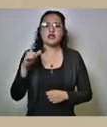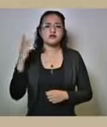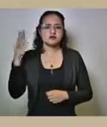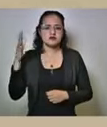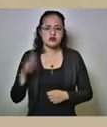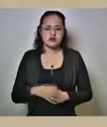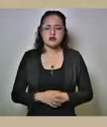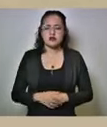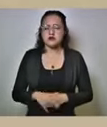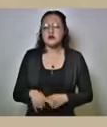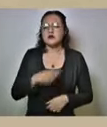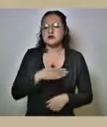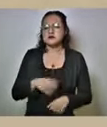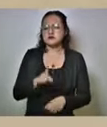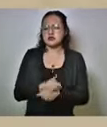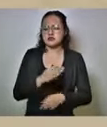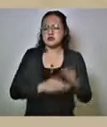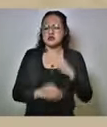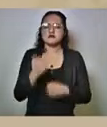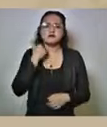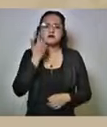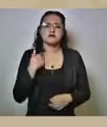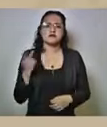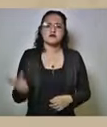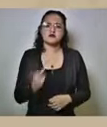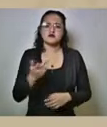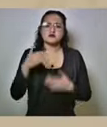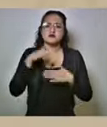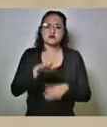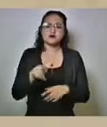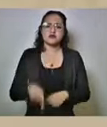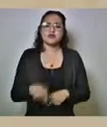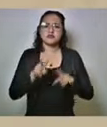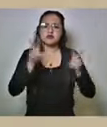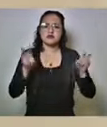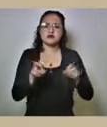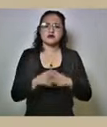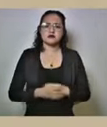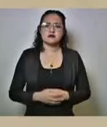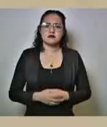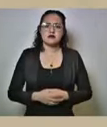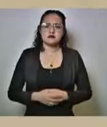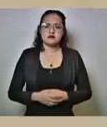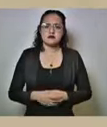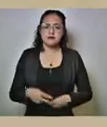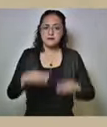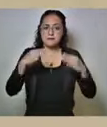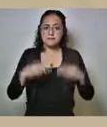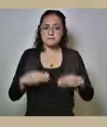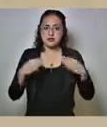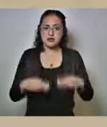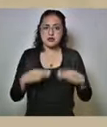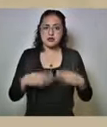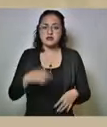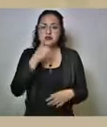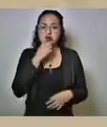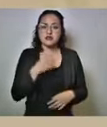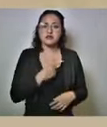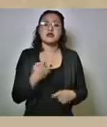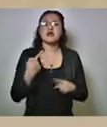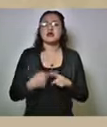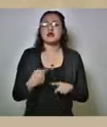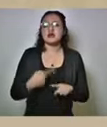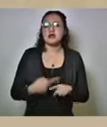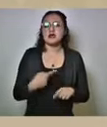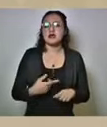hola buenos días a todos yo quiero preguntarle sobre este tema de los mercados nos comentan que ya